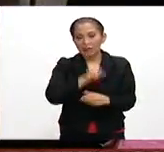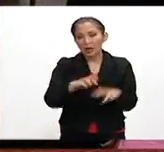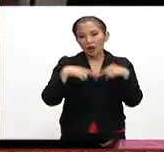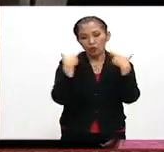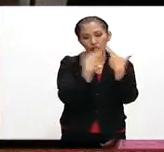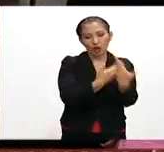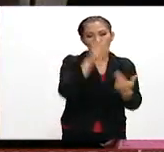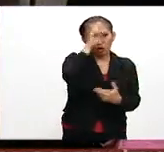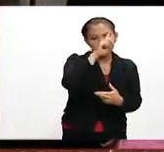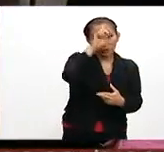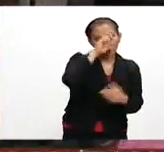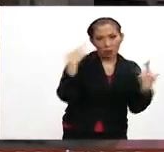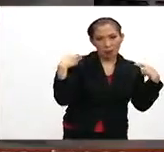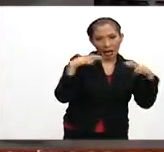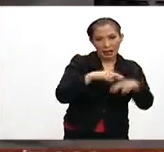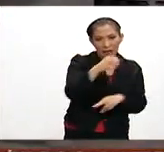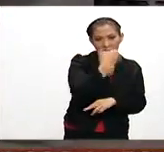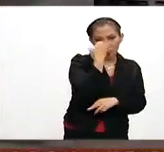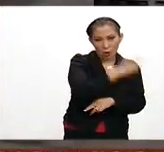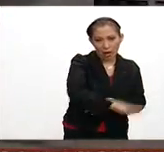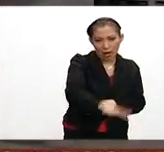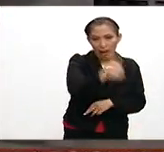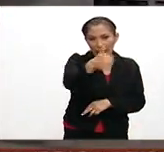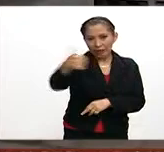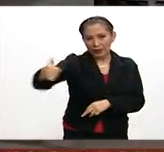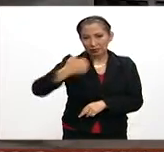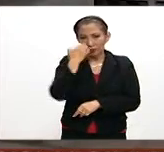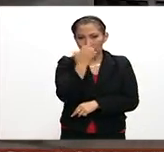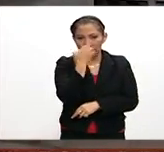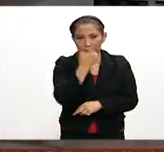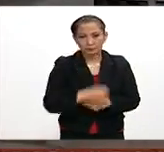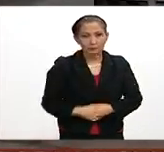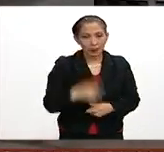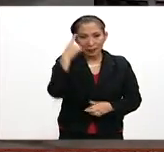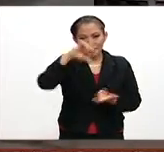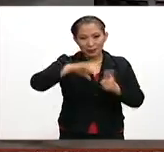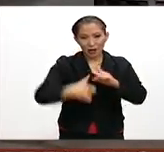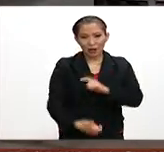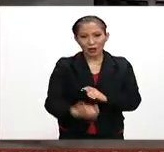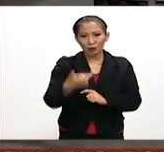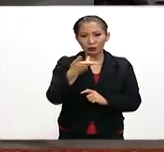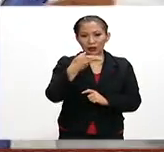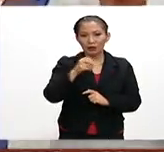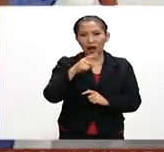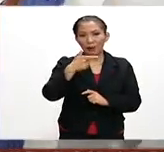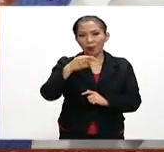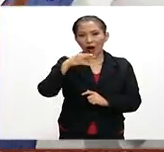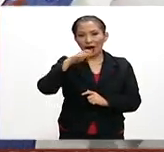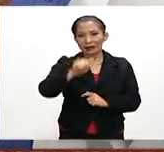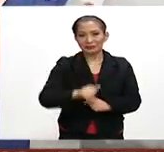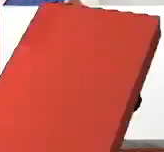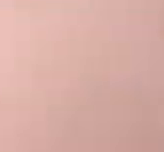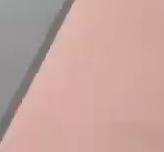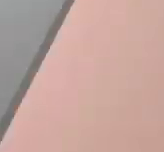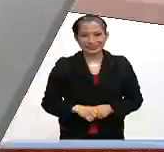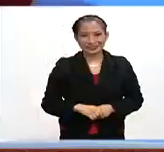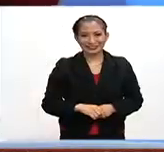la reunión del Consejo Técnico Escolar de cada plantel. Para México al Día, Gustavo Gamboa.